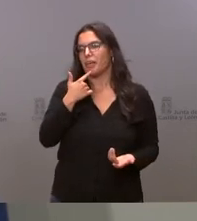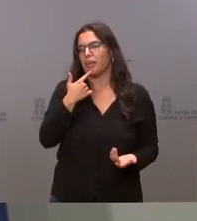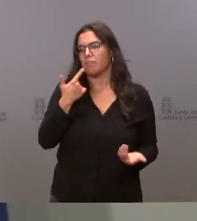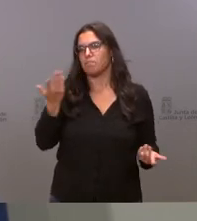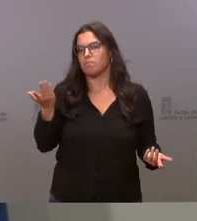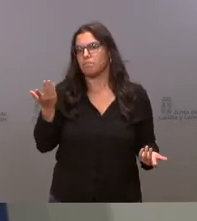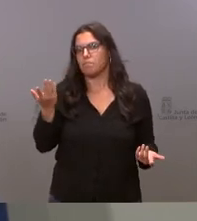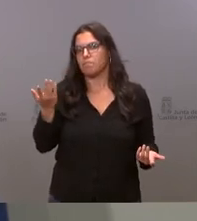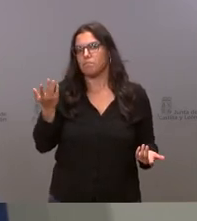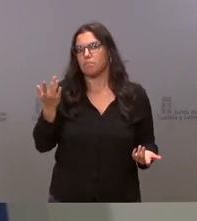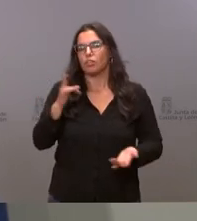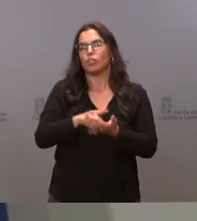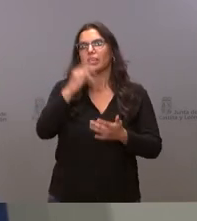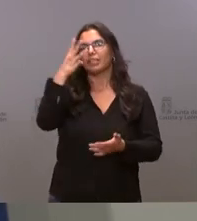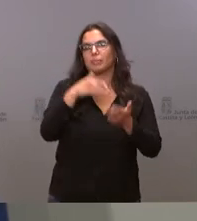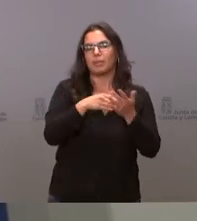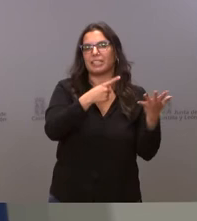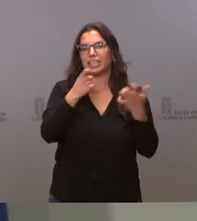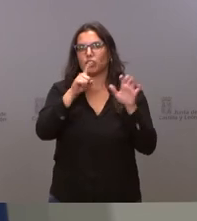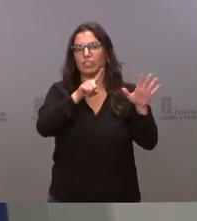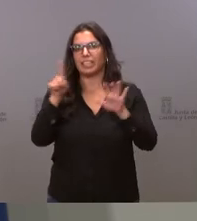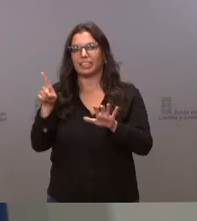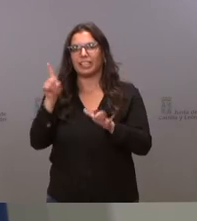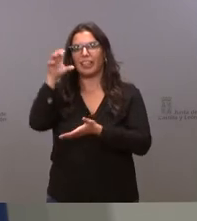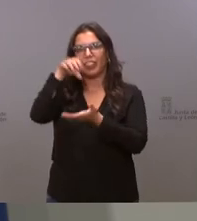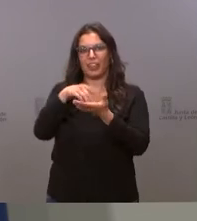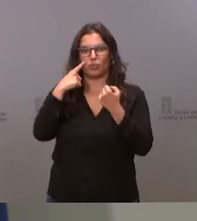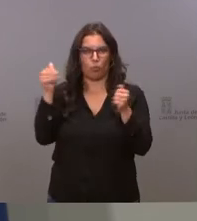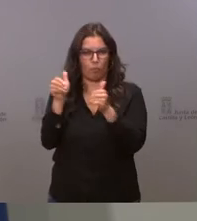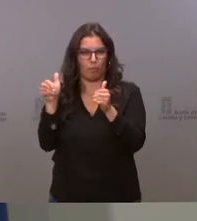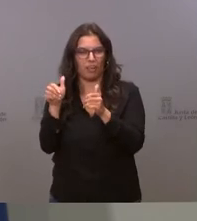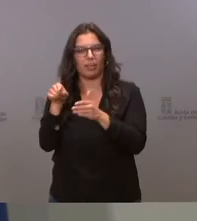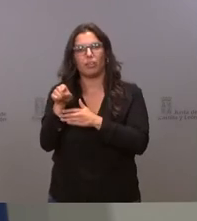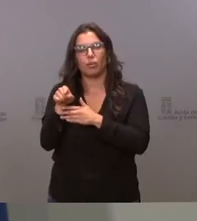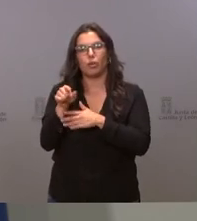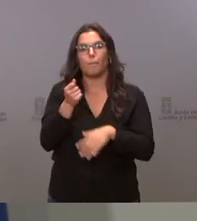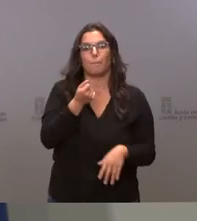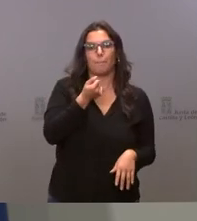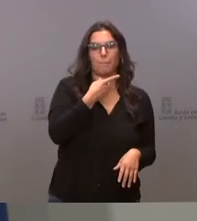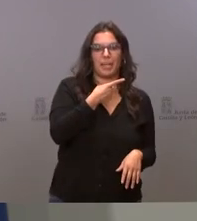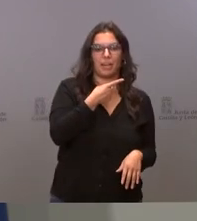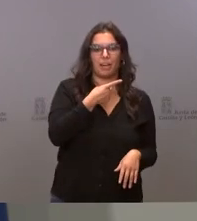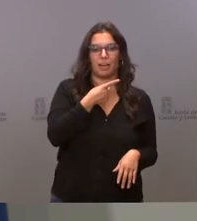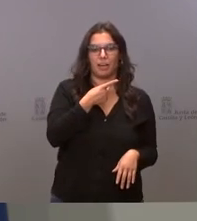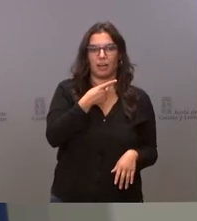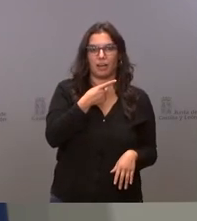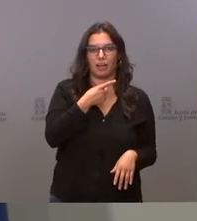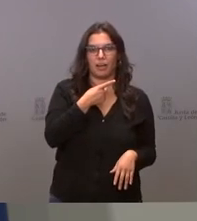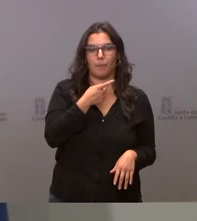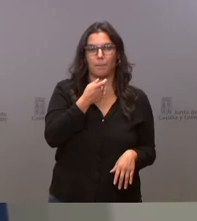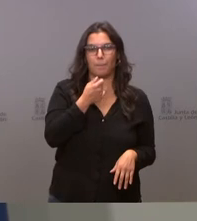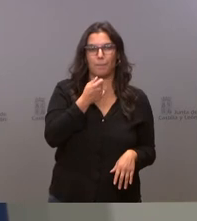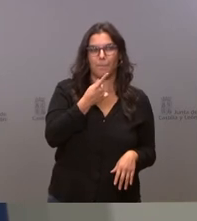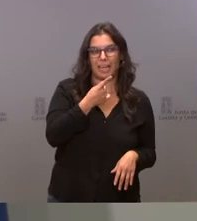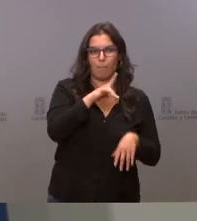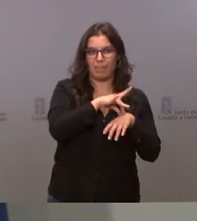que tenemos tres mil seiscientos sesenta y seis consultorios y mil mil cien mil